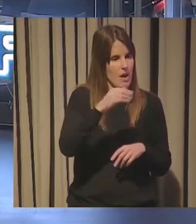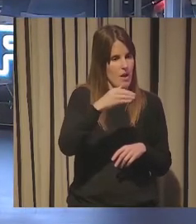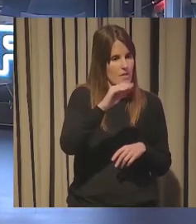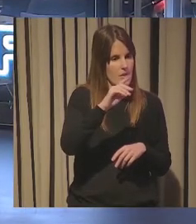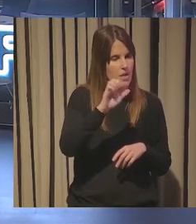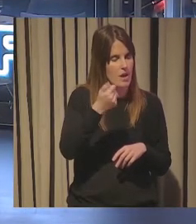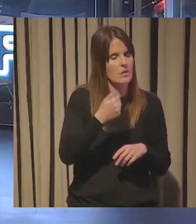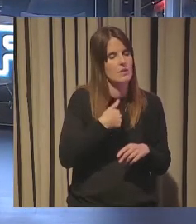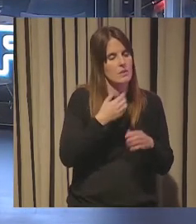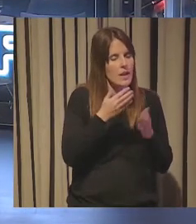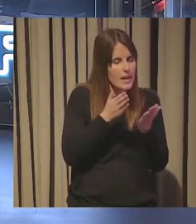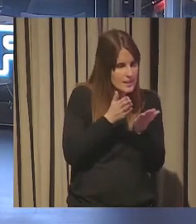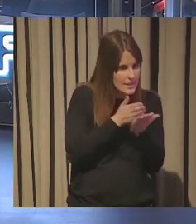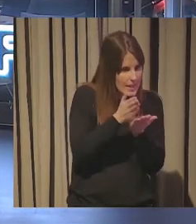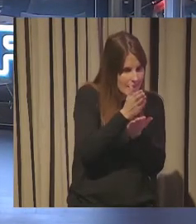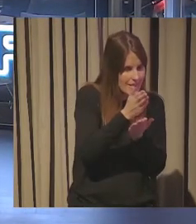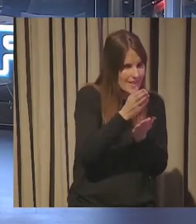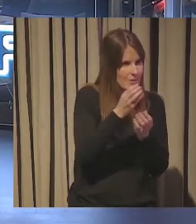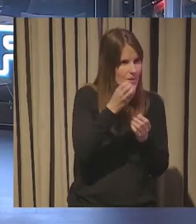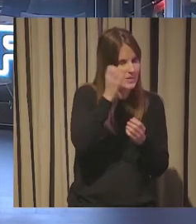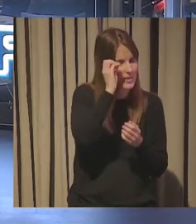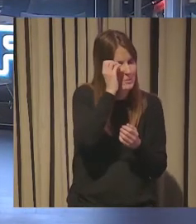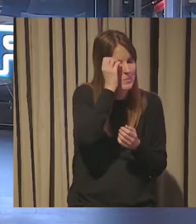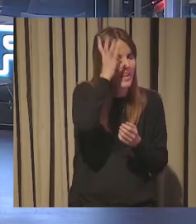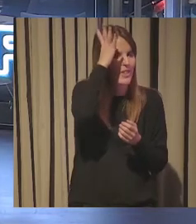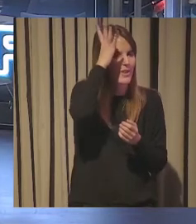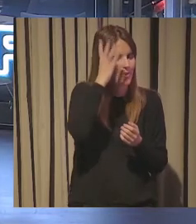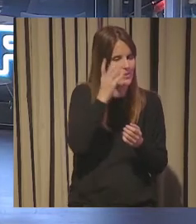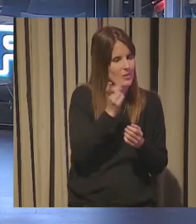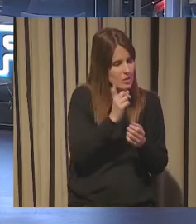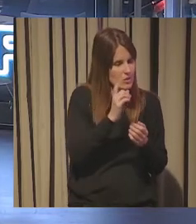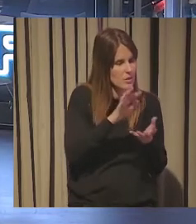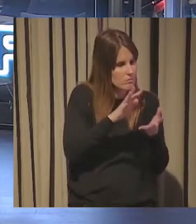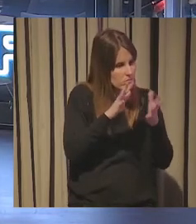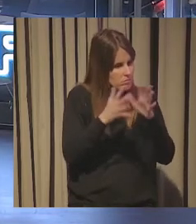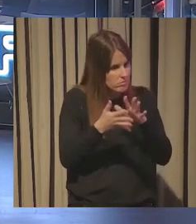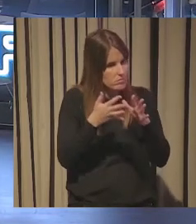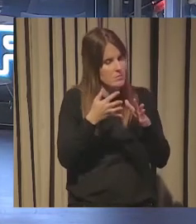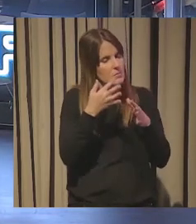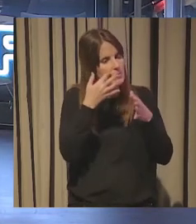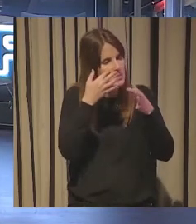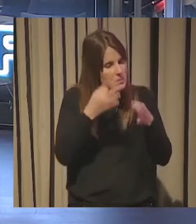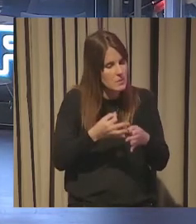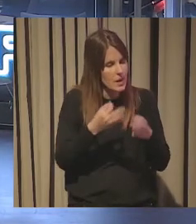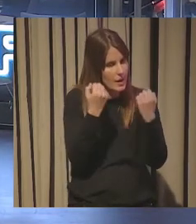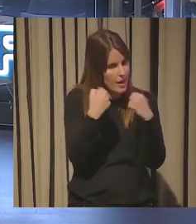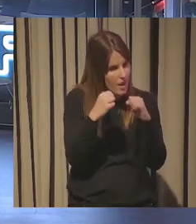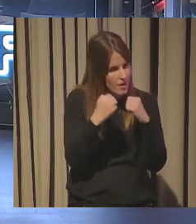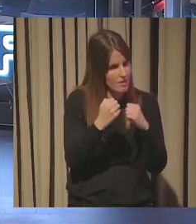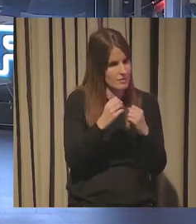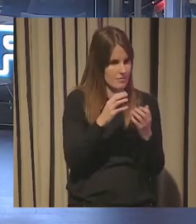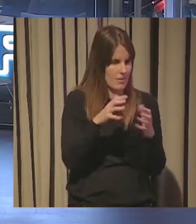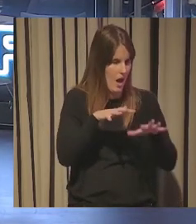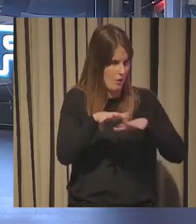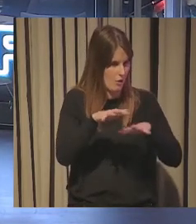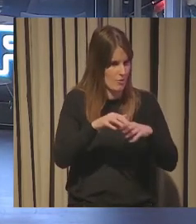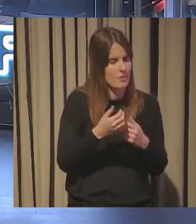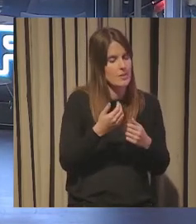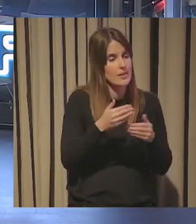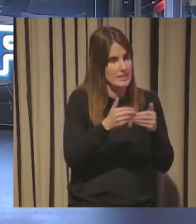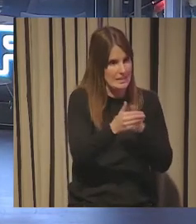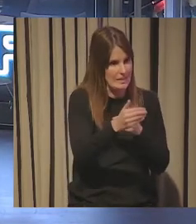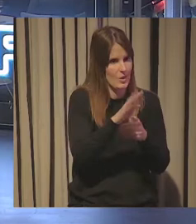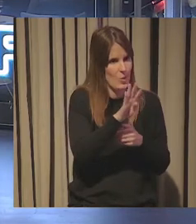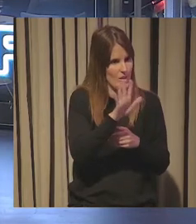es el momento de pasar de las tendencias como inspiración a las tendencias como acción, ¿no? Y así lo vamos a intentar hacer. Tenemos por delante